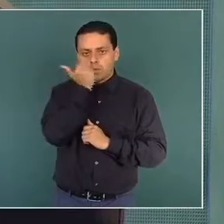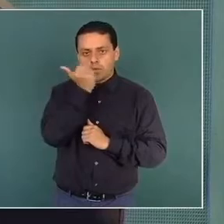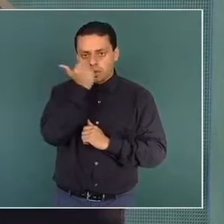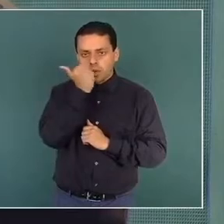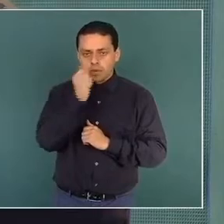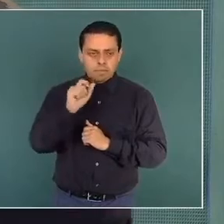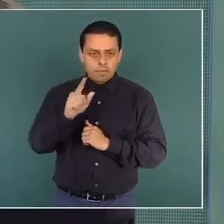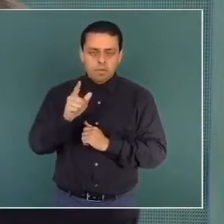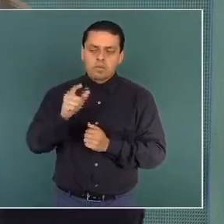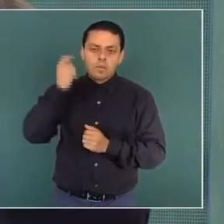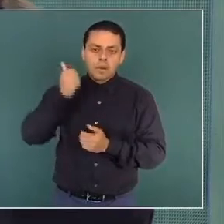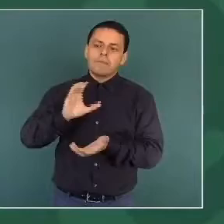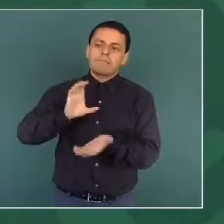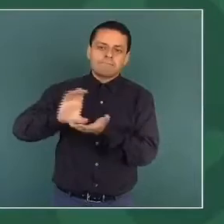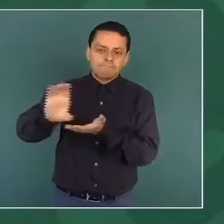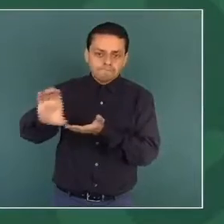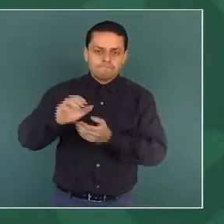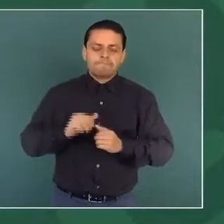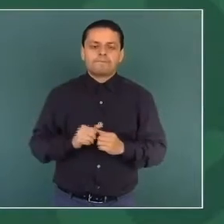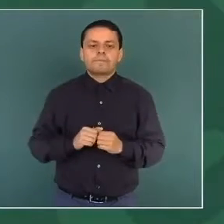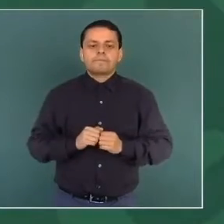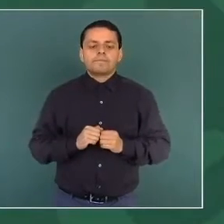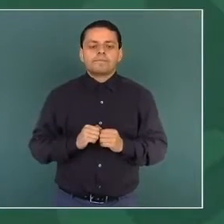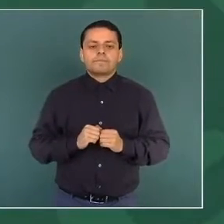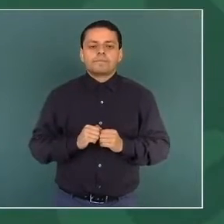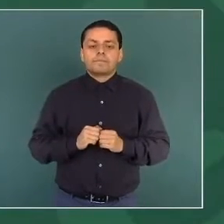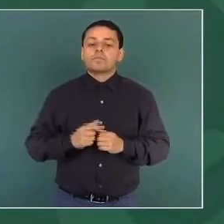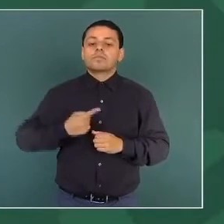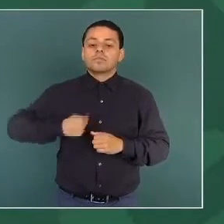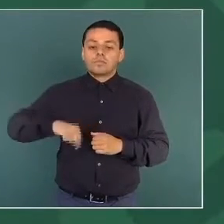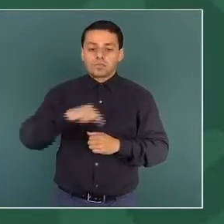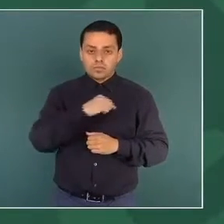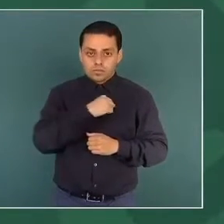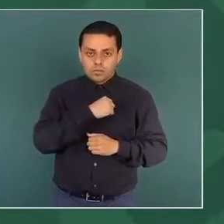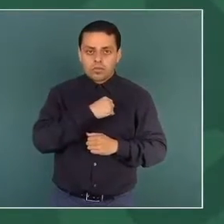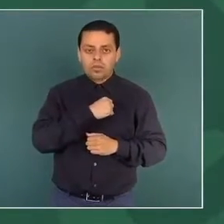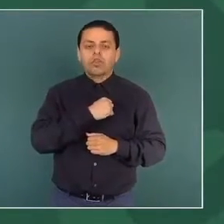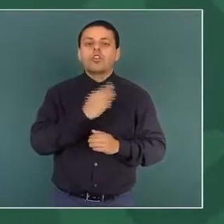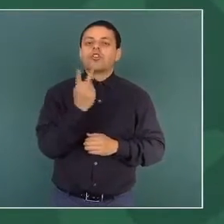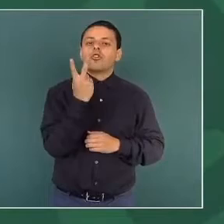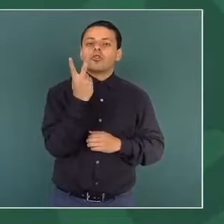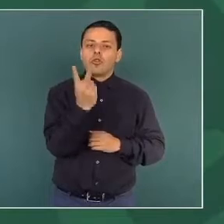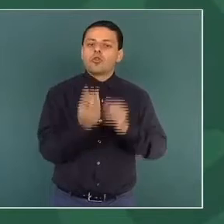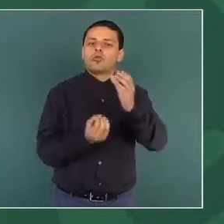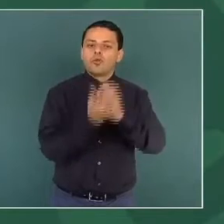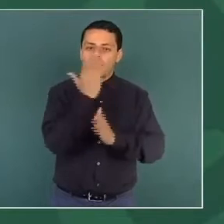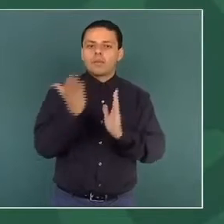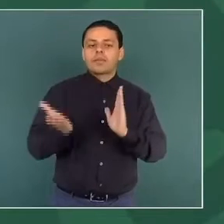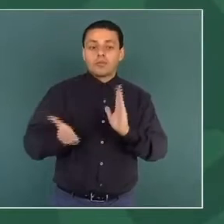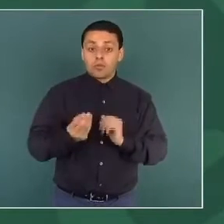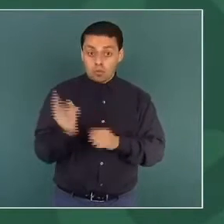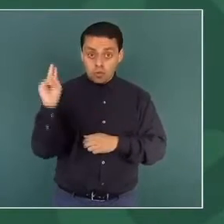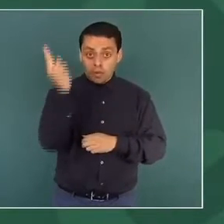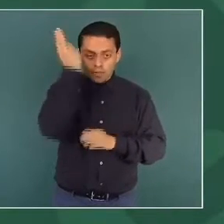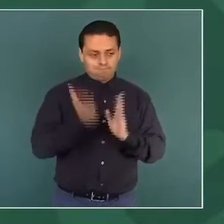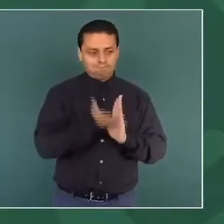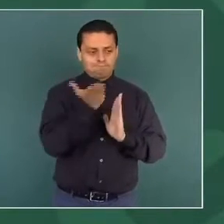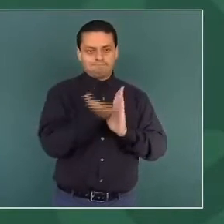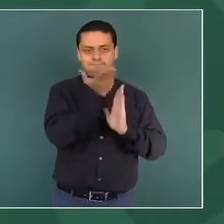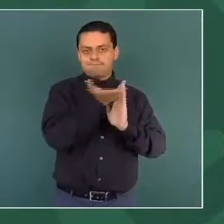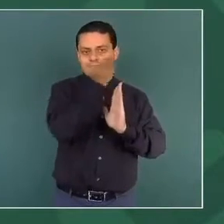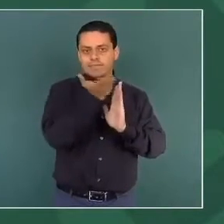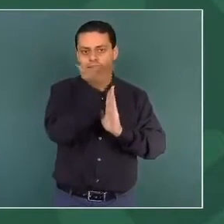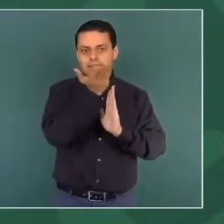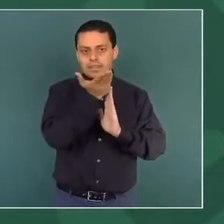Estamos construyendo dos universidades públicas, en